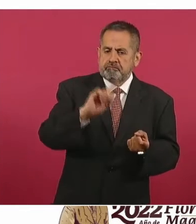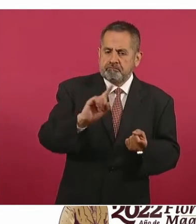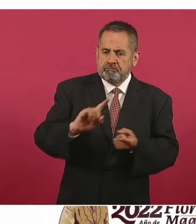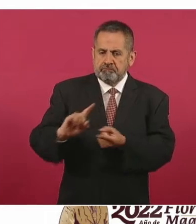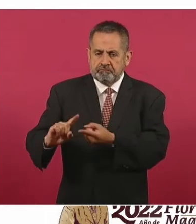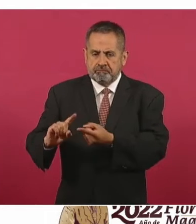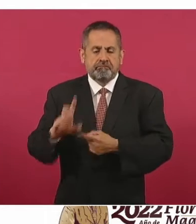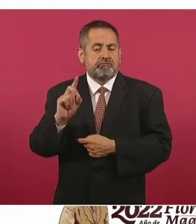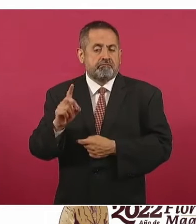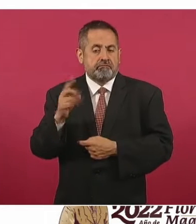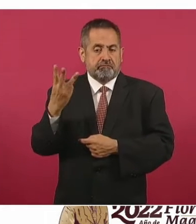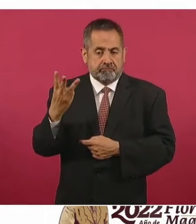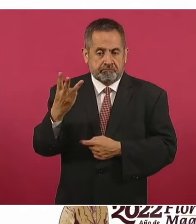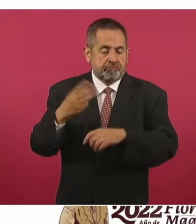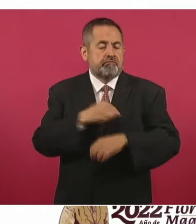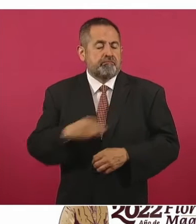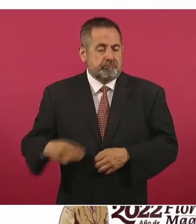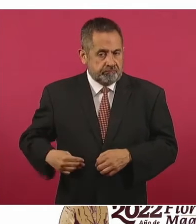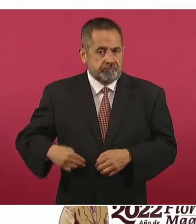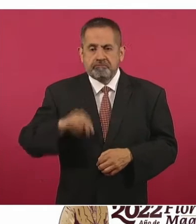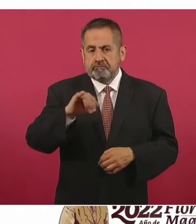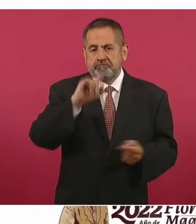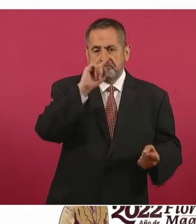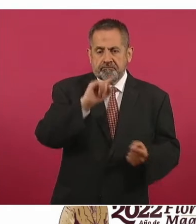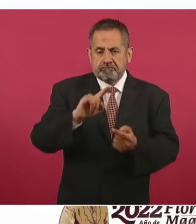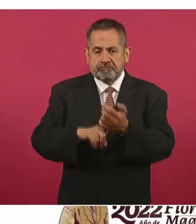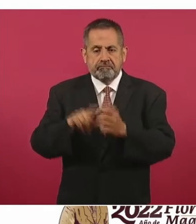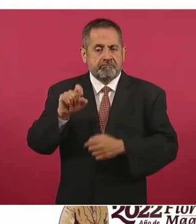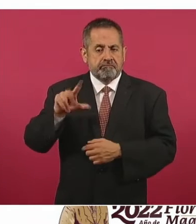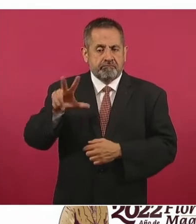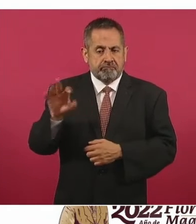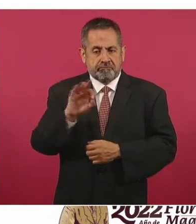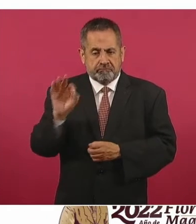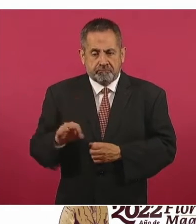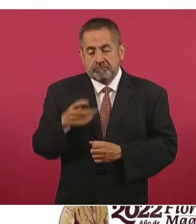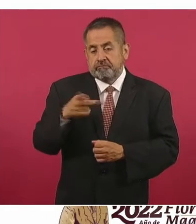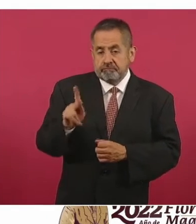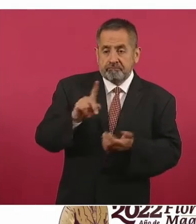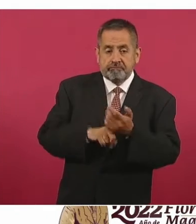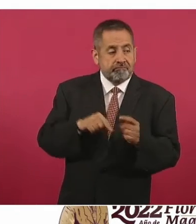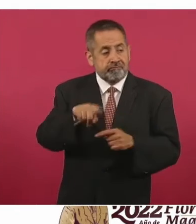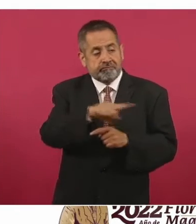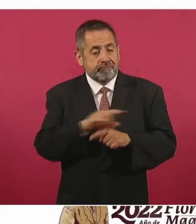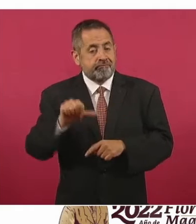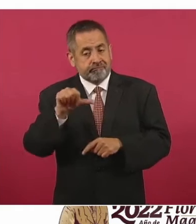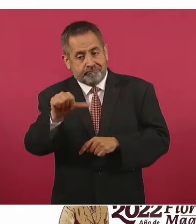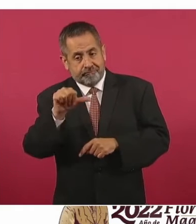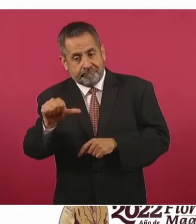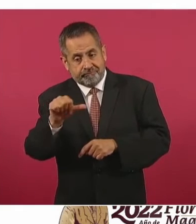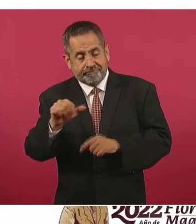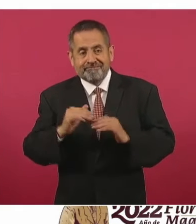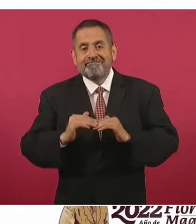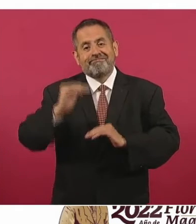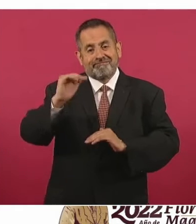tres municipios que registraron una disminución de veintiocho por ciento. Sin embargo, en dieciséis hay un incremento del veinte por ciento,